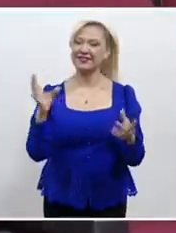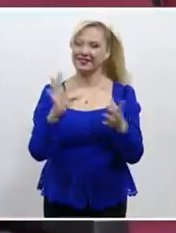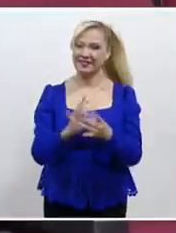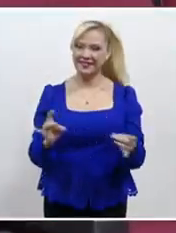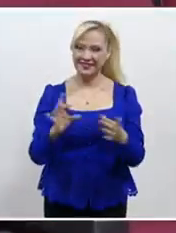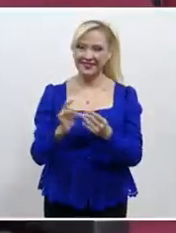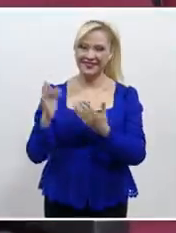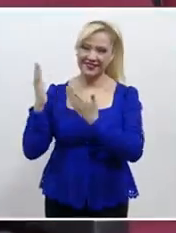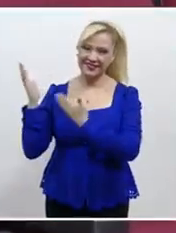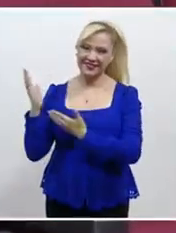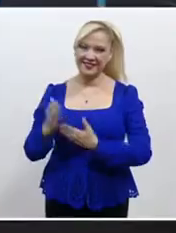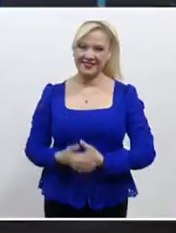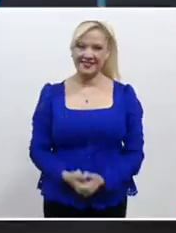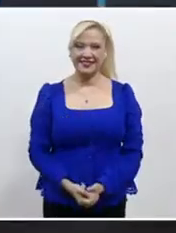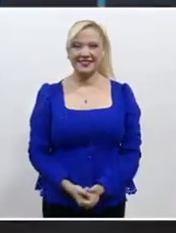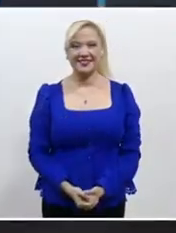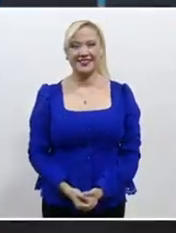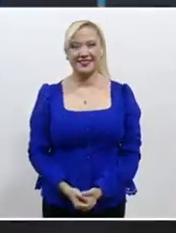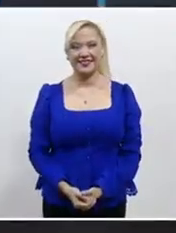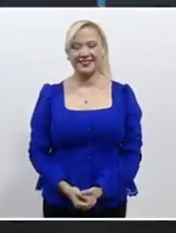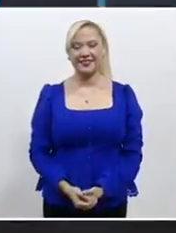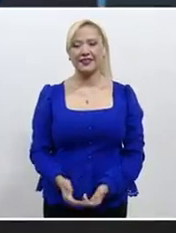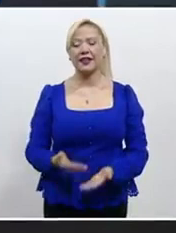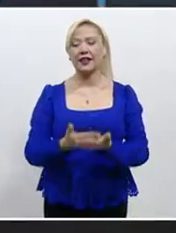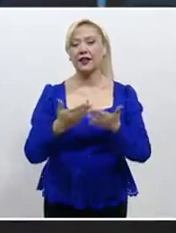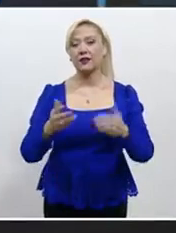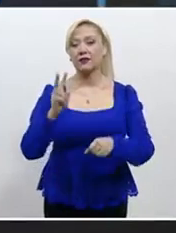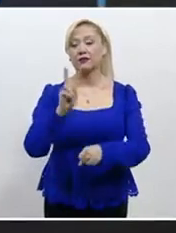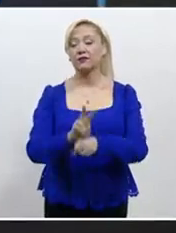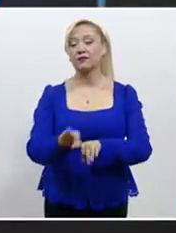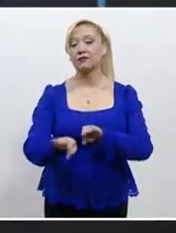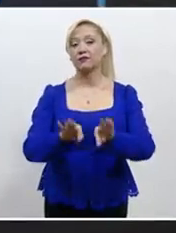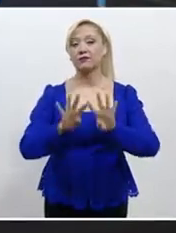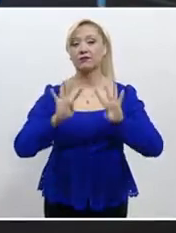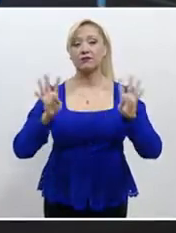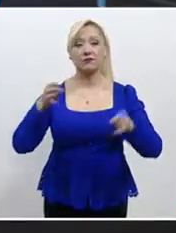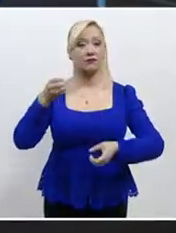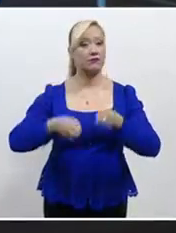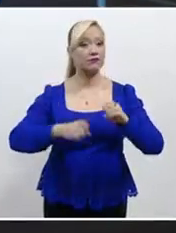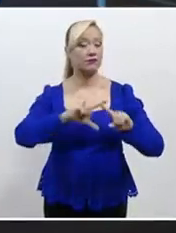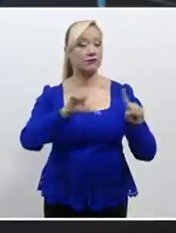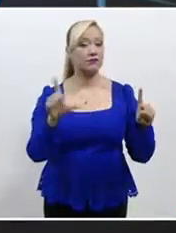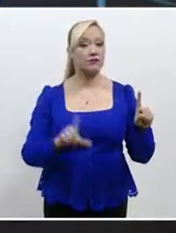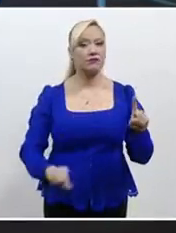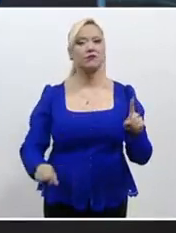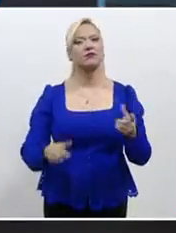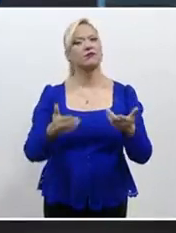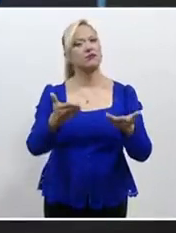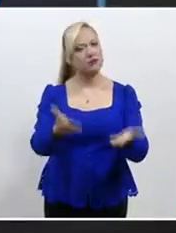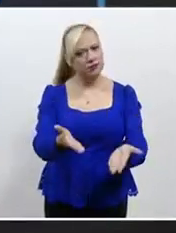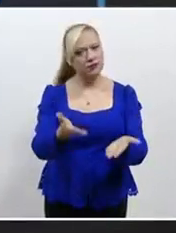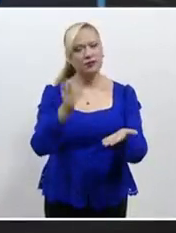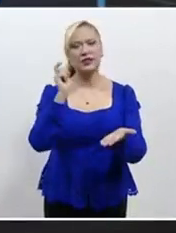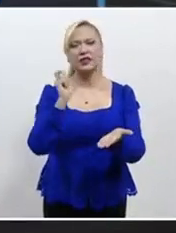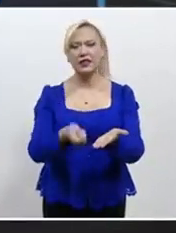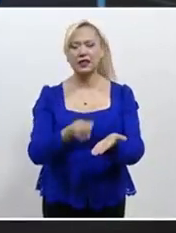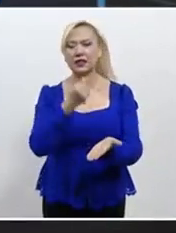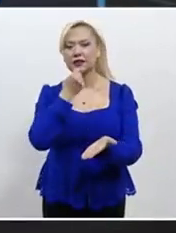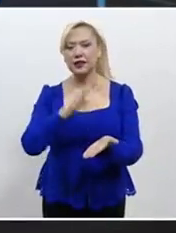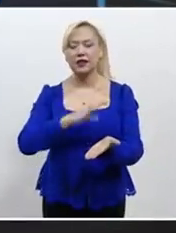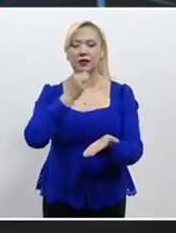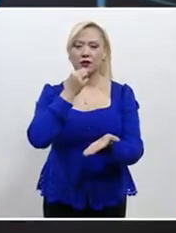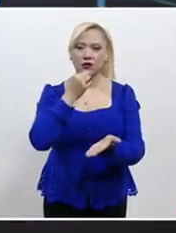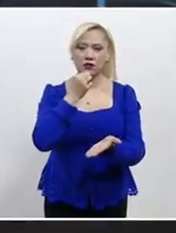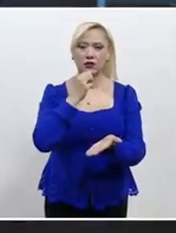Poder Informativo. Y el Consejo de la Judicatura Federal invitó a conocer la cartilla de los derechos de las niñas y